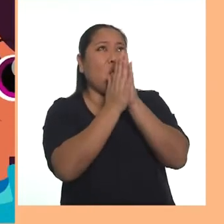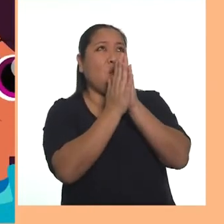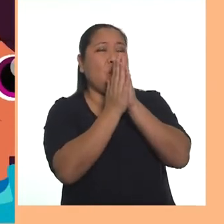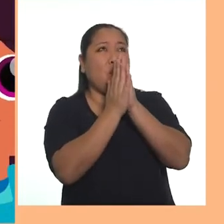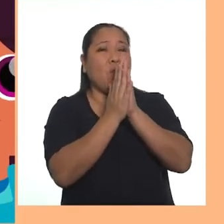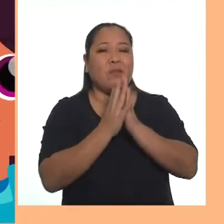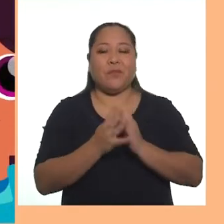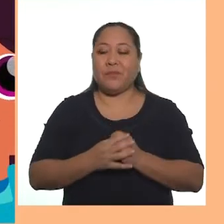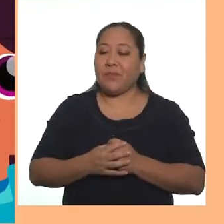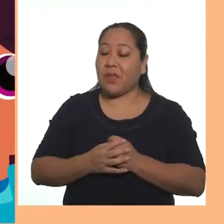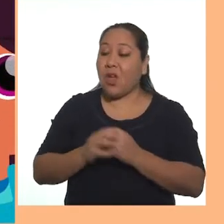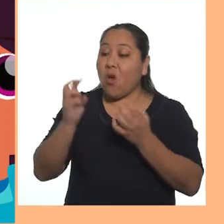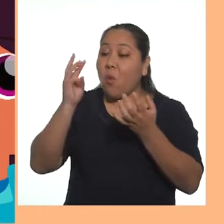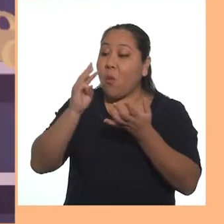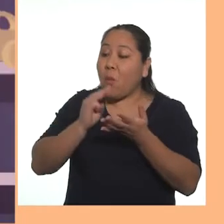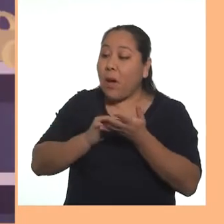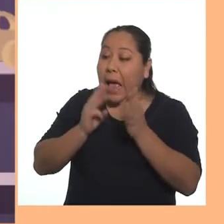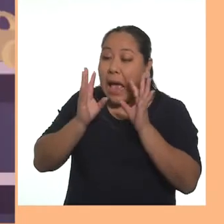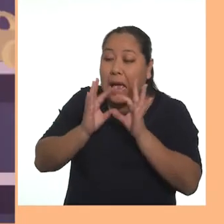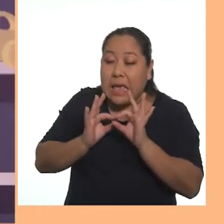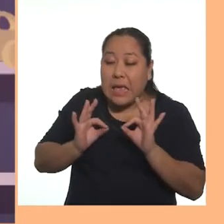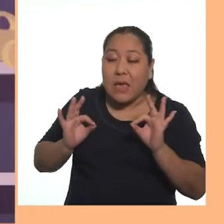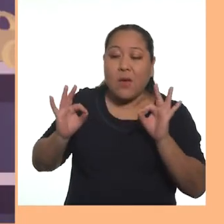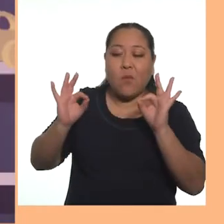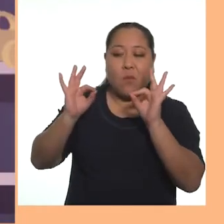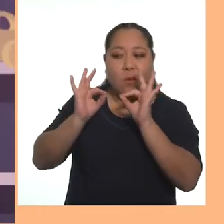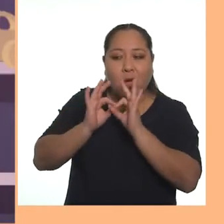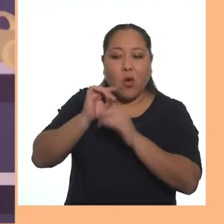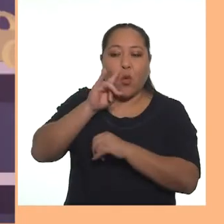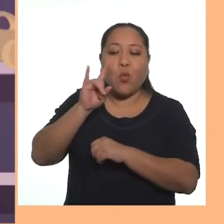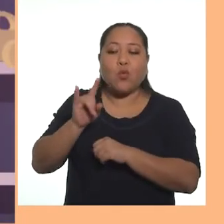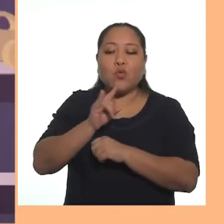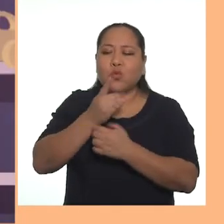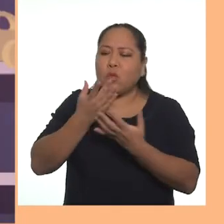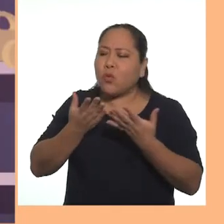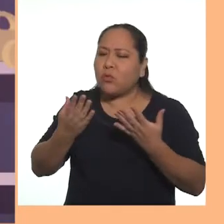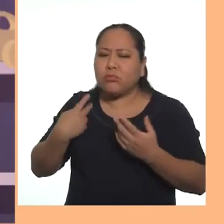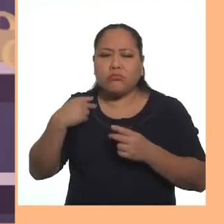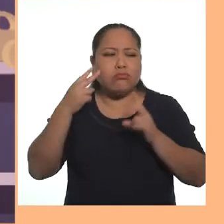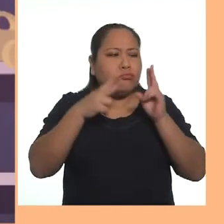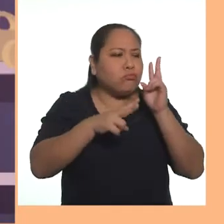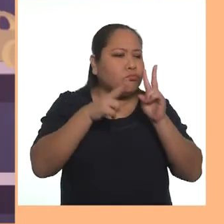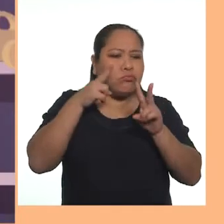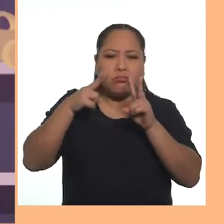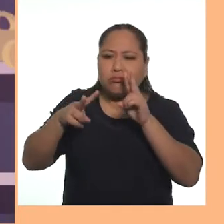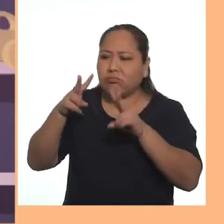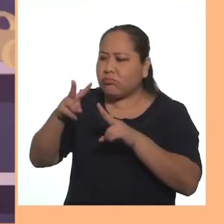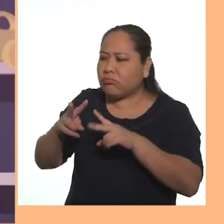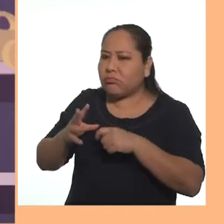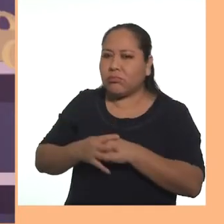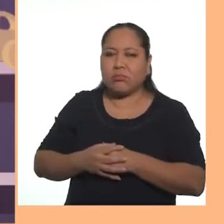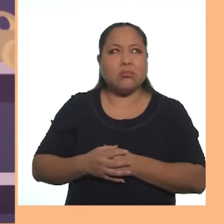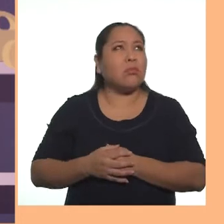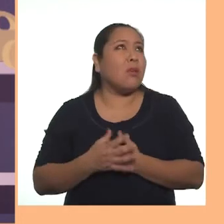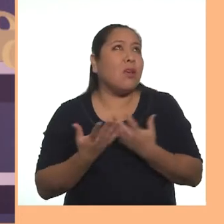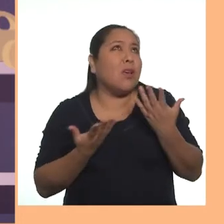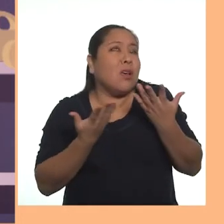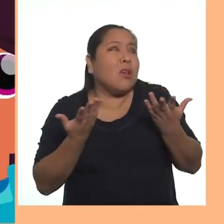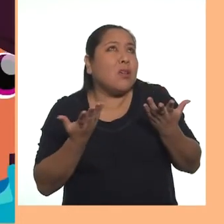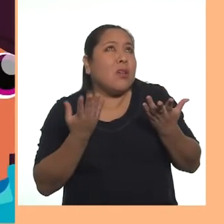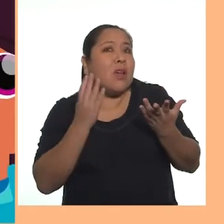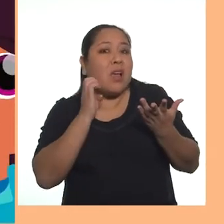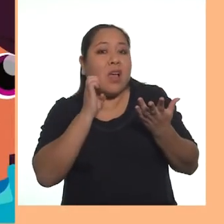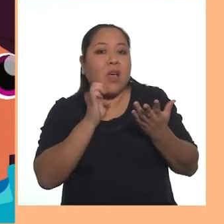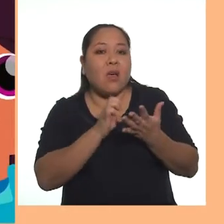enséñanos por favor lo más importante es que utilicemos las cosas que tenemos a la mano